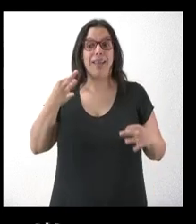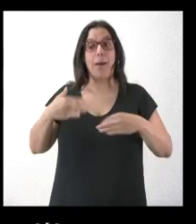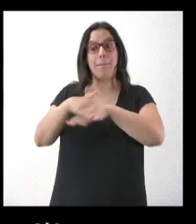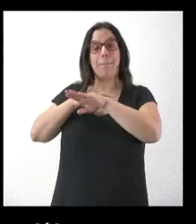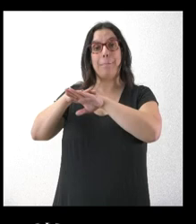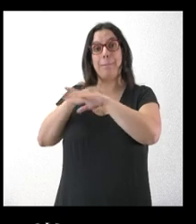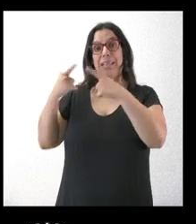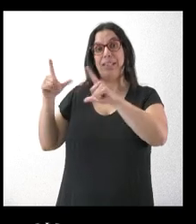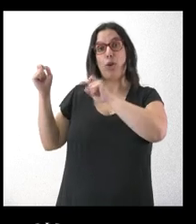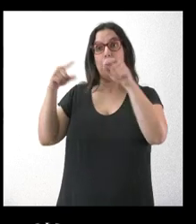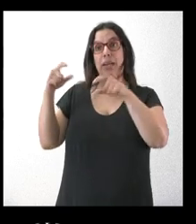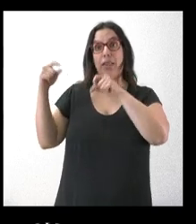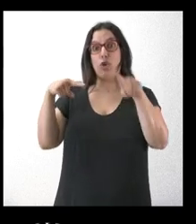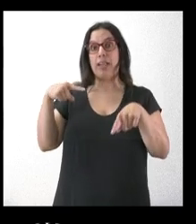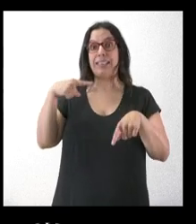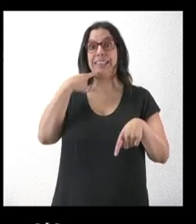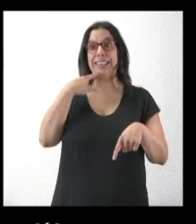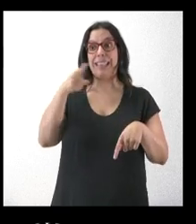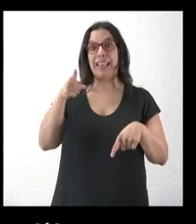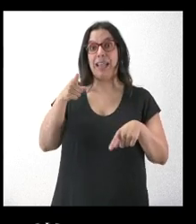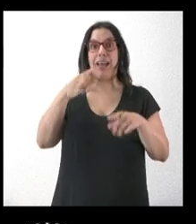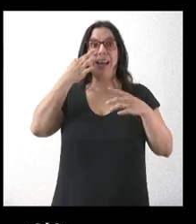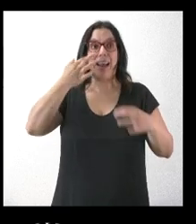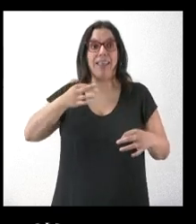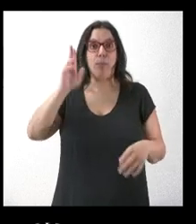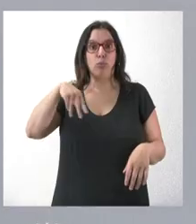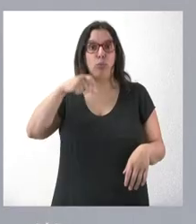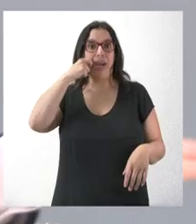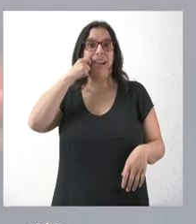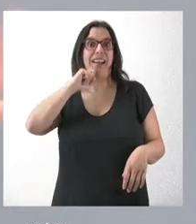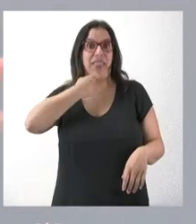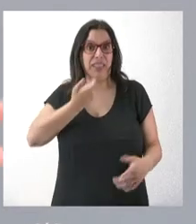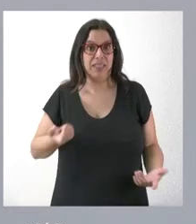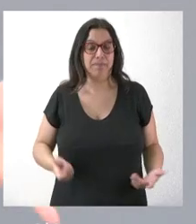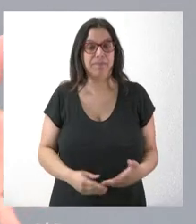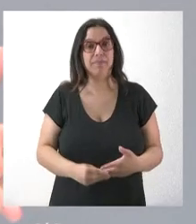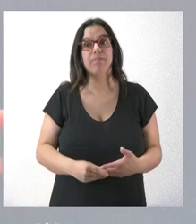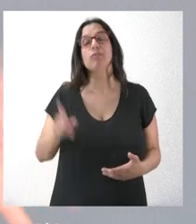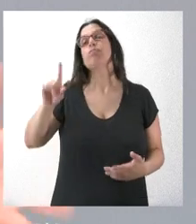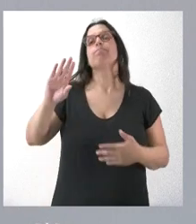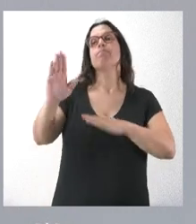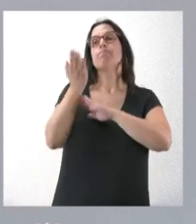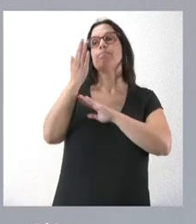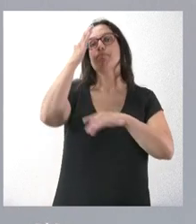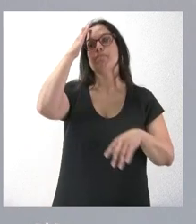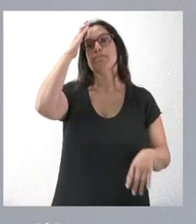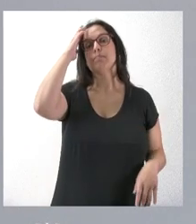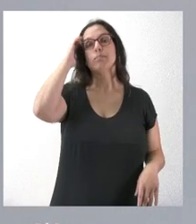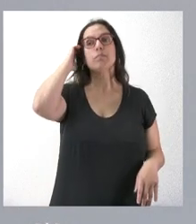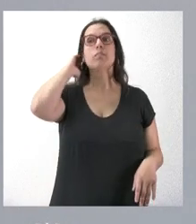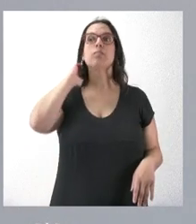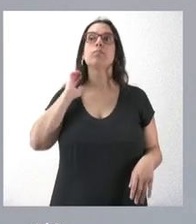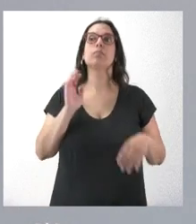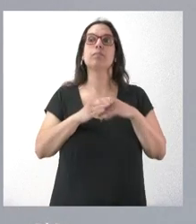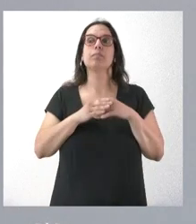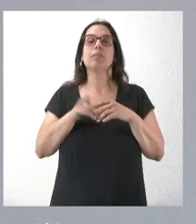de Migraciones ha calificado de xenófobas. Muchas gracias. Pues me plantea usted una posición de